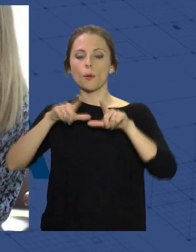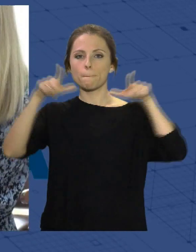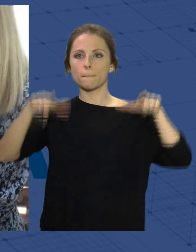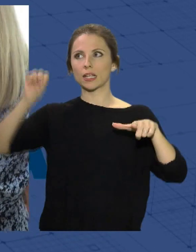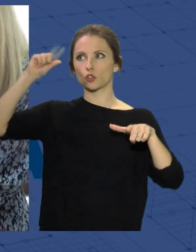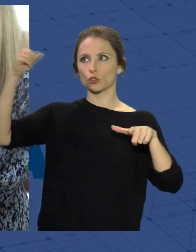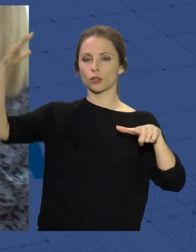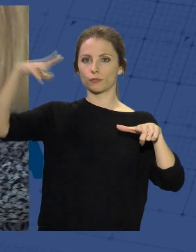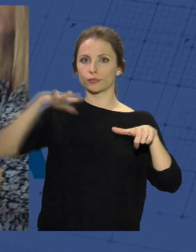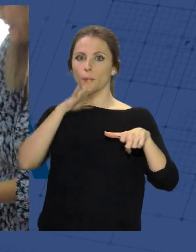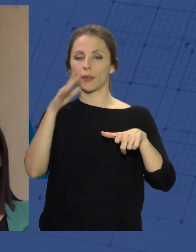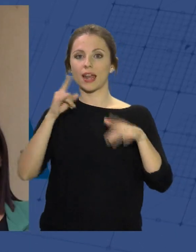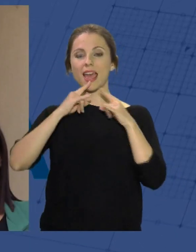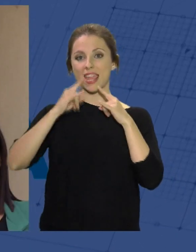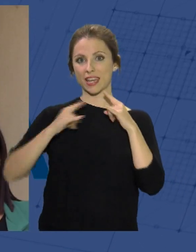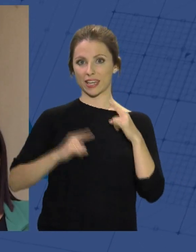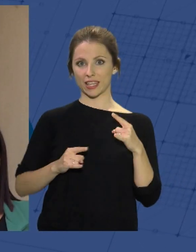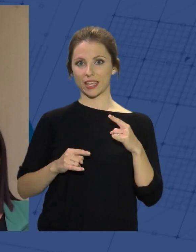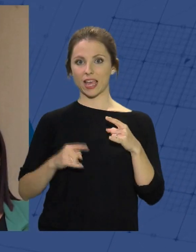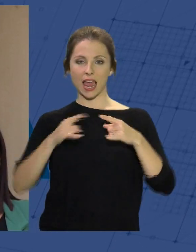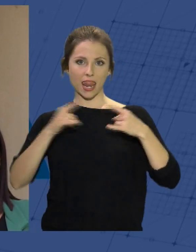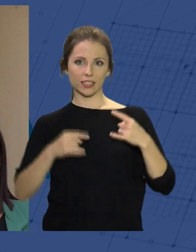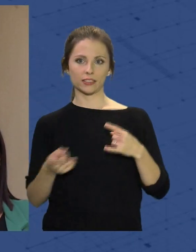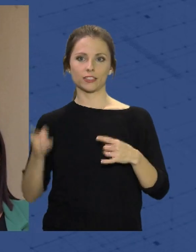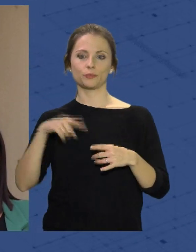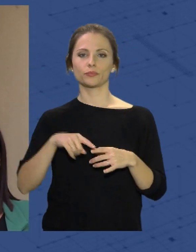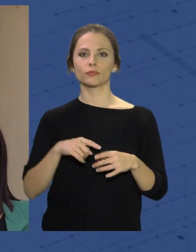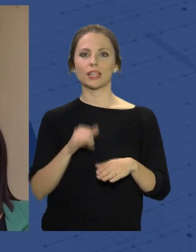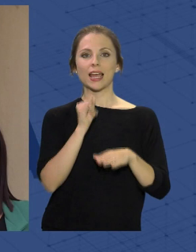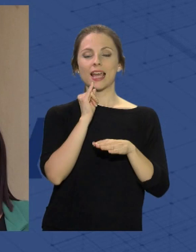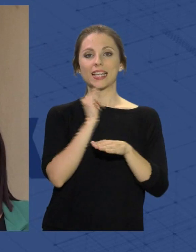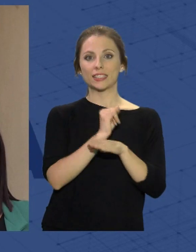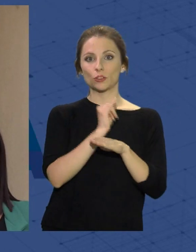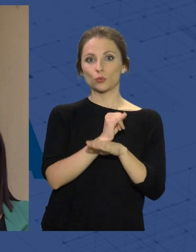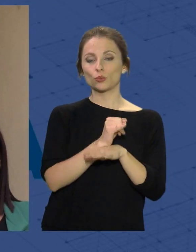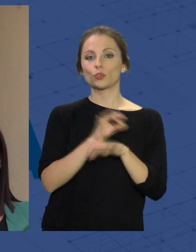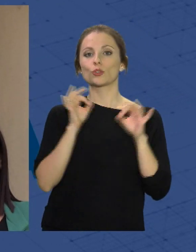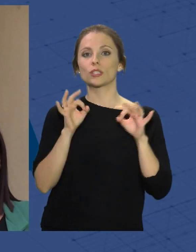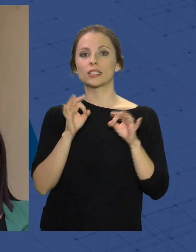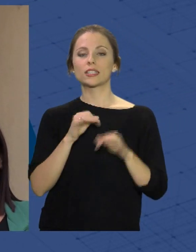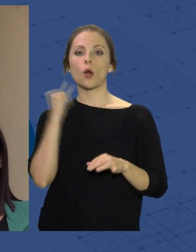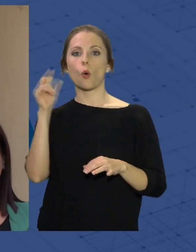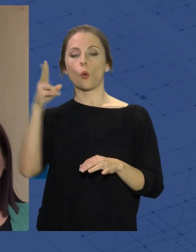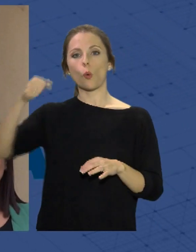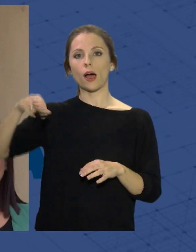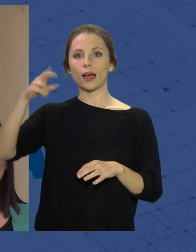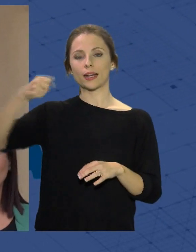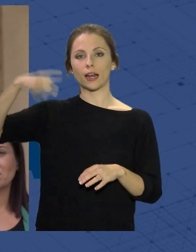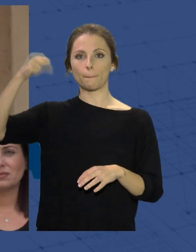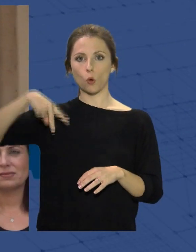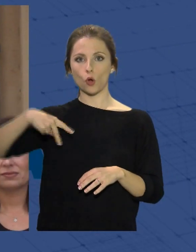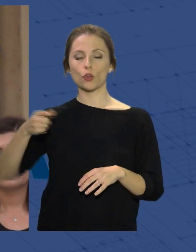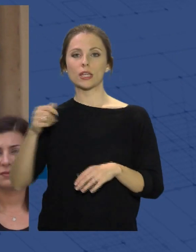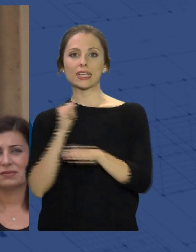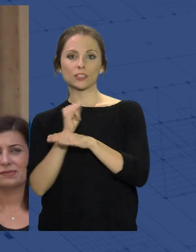la producción de energía eléctrica. El INER Relaño, los seis INER Relaño, Juan Ramón Jiménez y Virgen de Loreto y seis institutos,